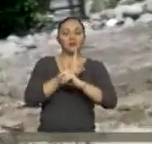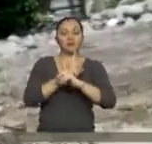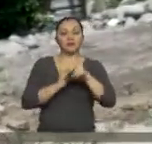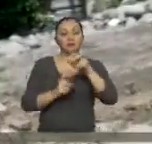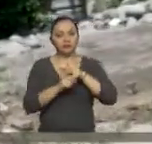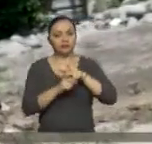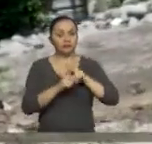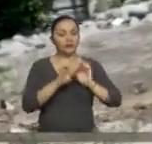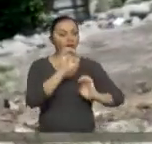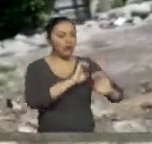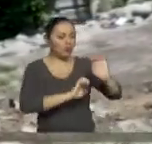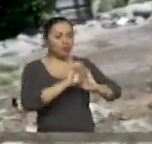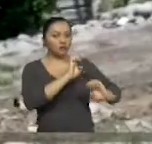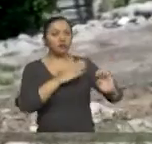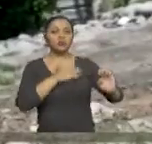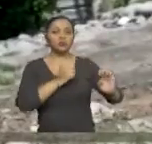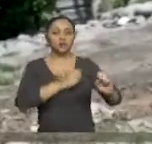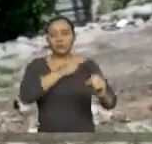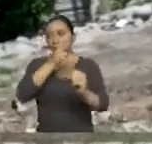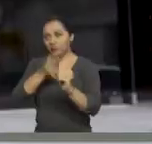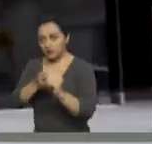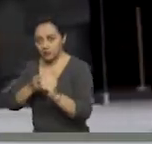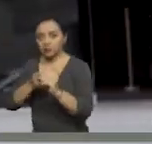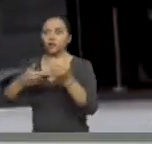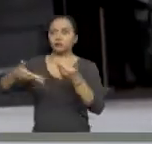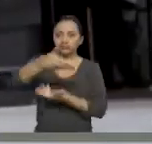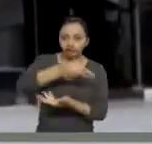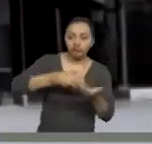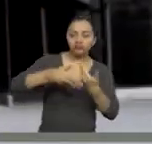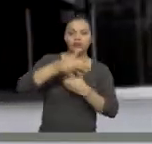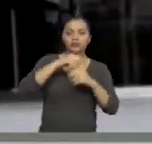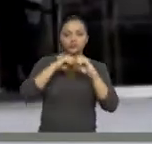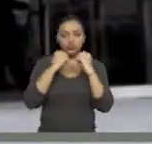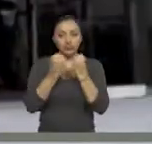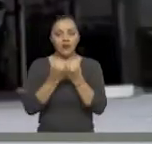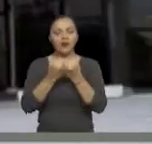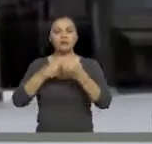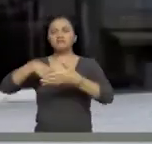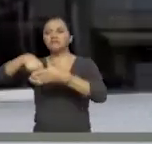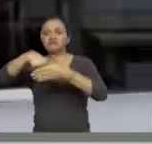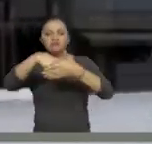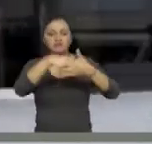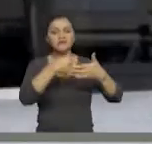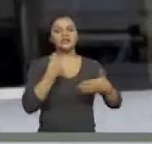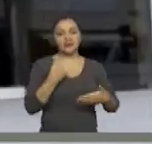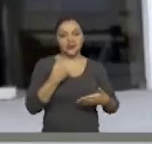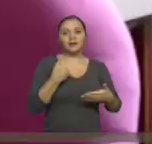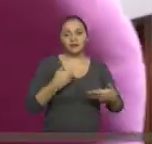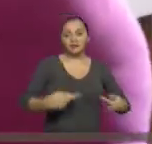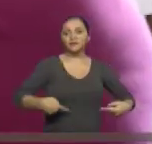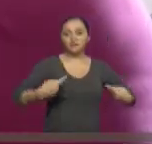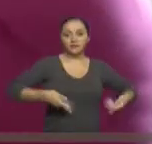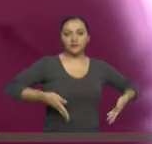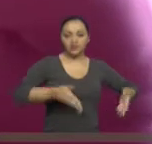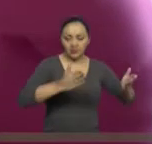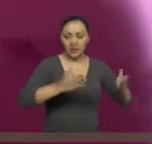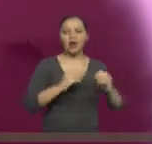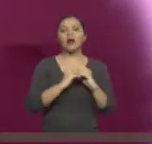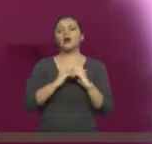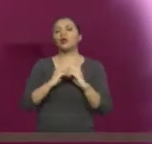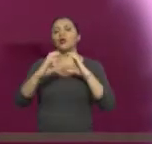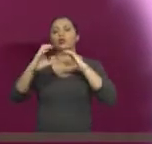éstas en la participación e interacción con las múltiples barreras físicas, comunicacionales y